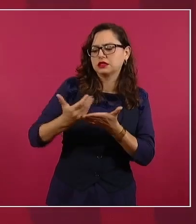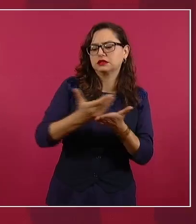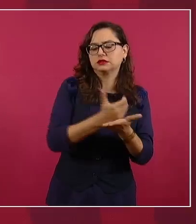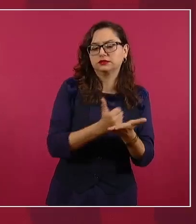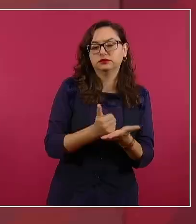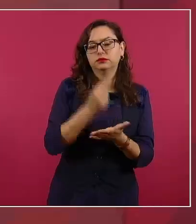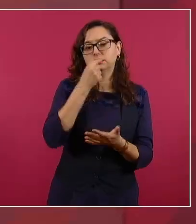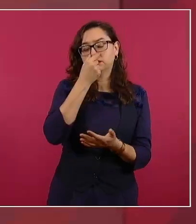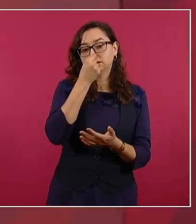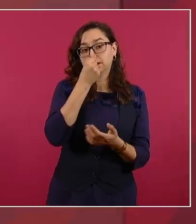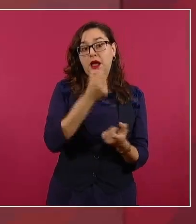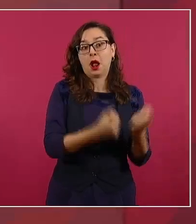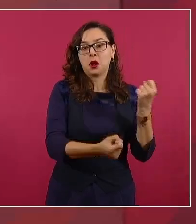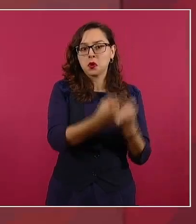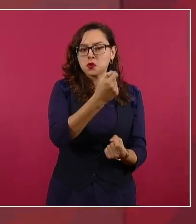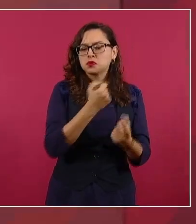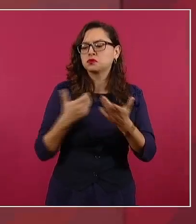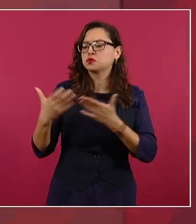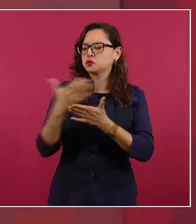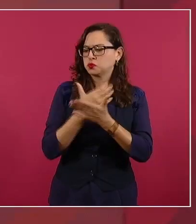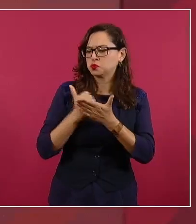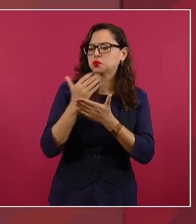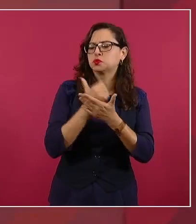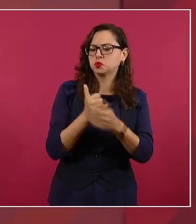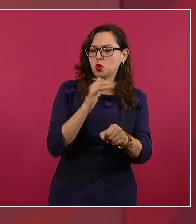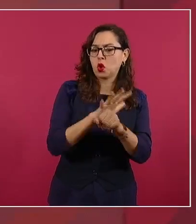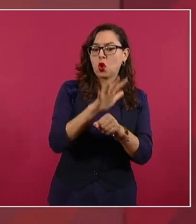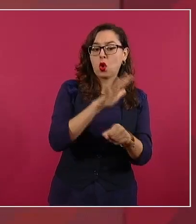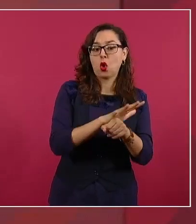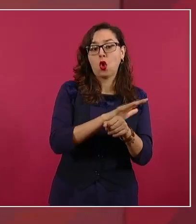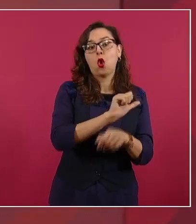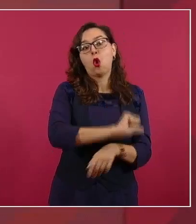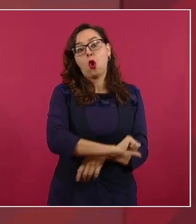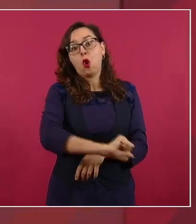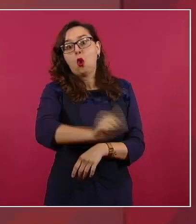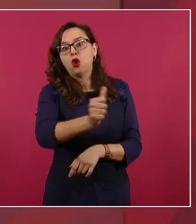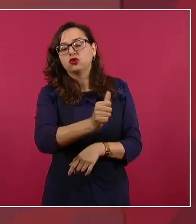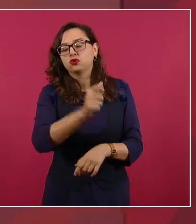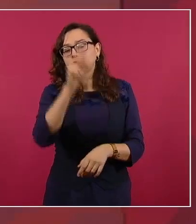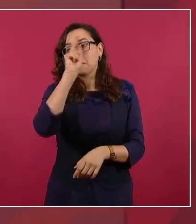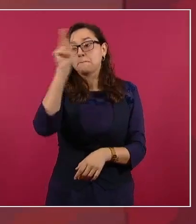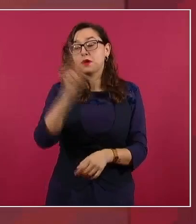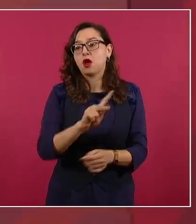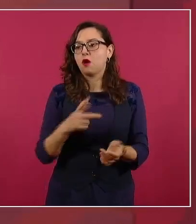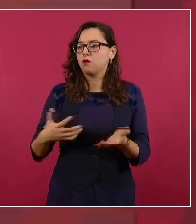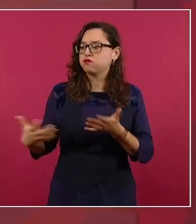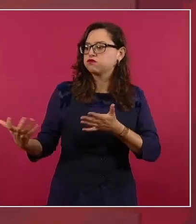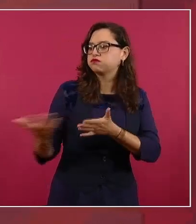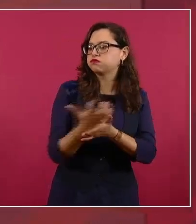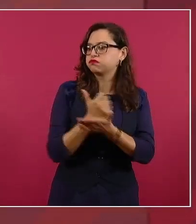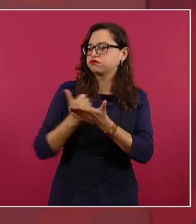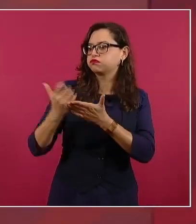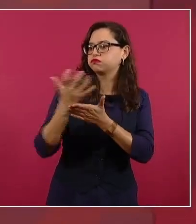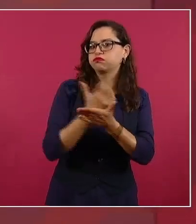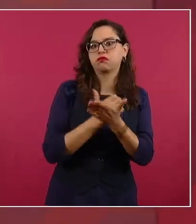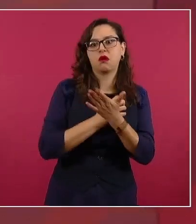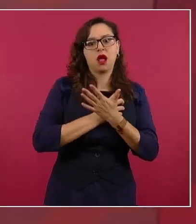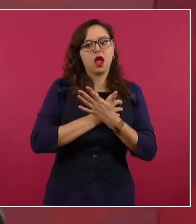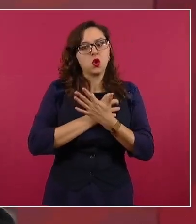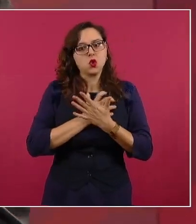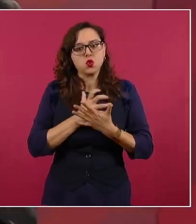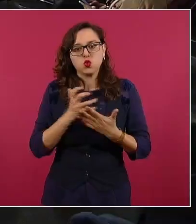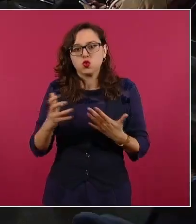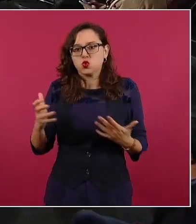razonables, sino buscan